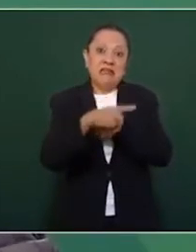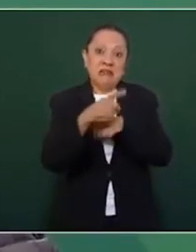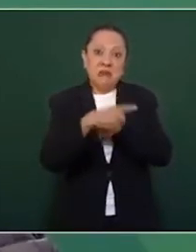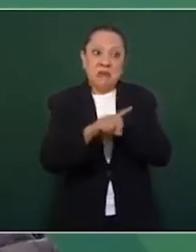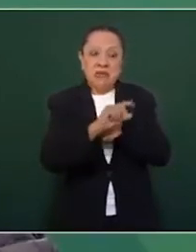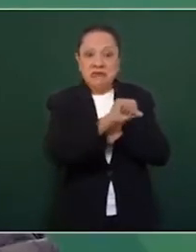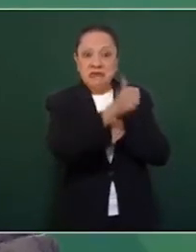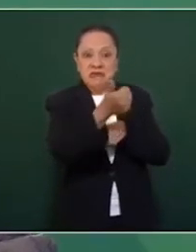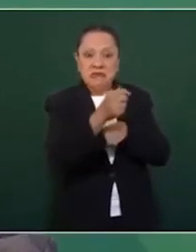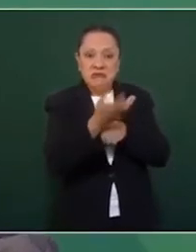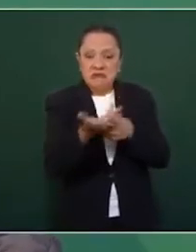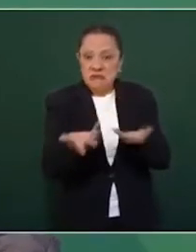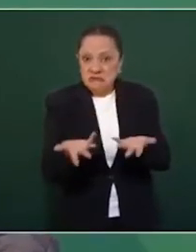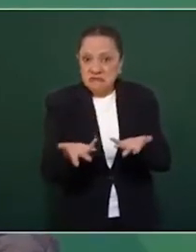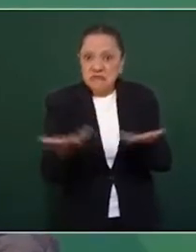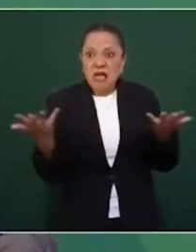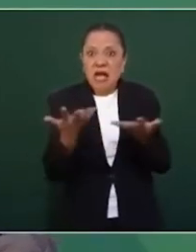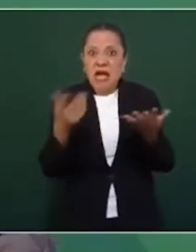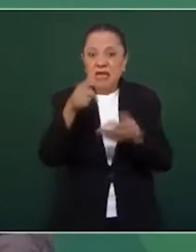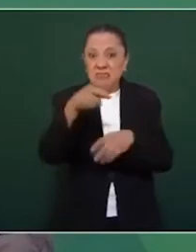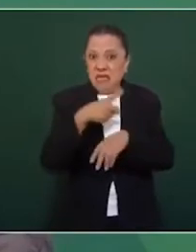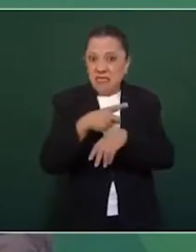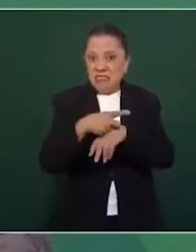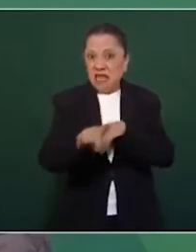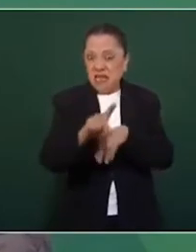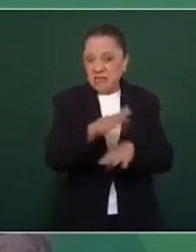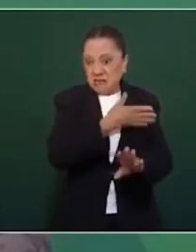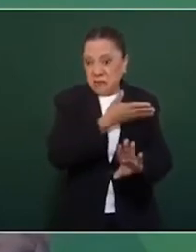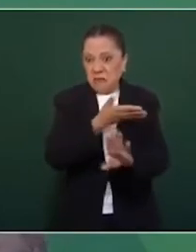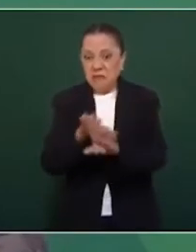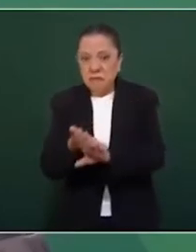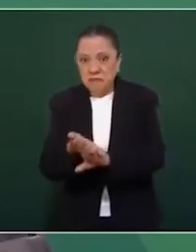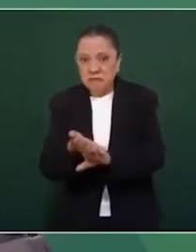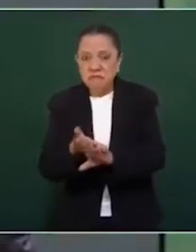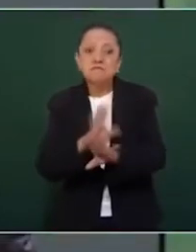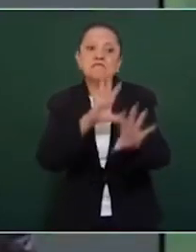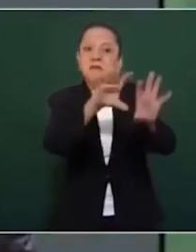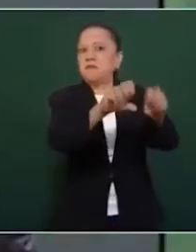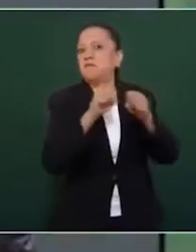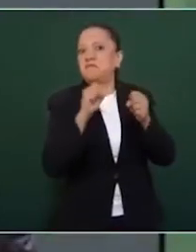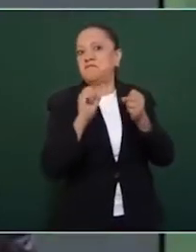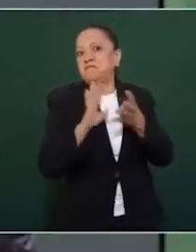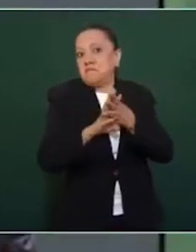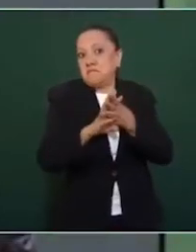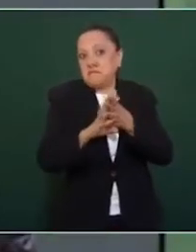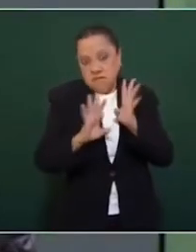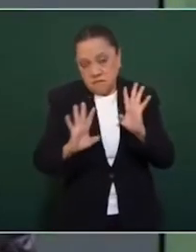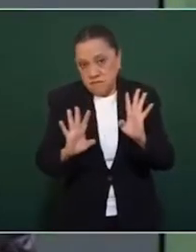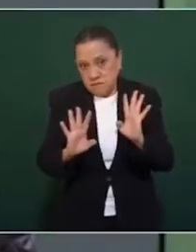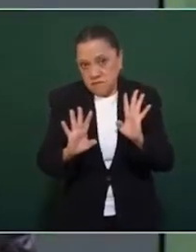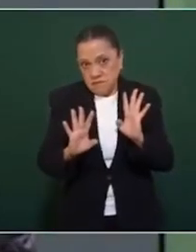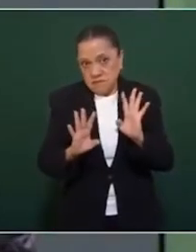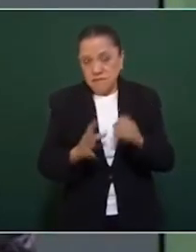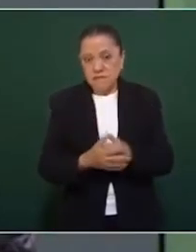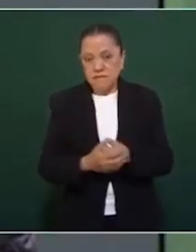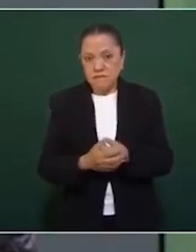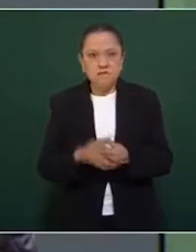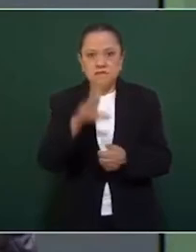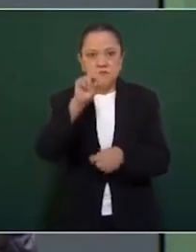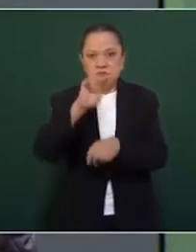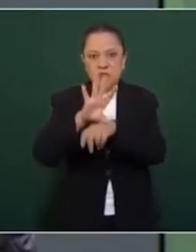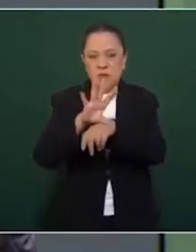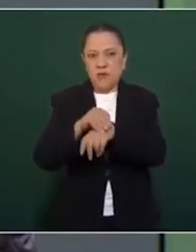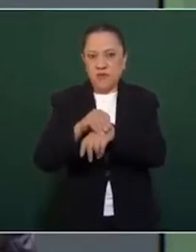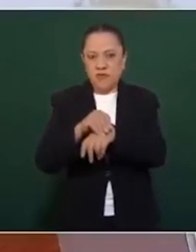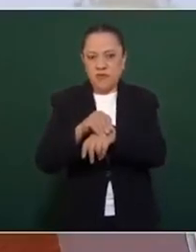cometen delitos, se les detiene. No se permite